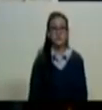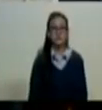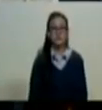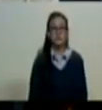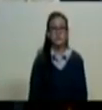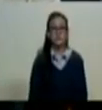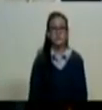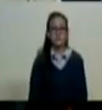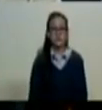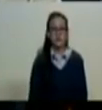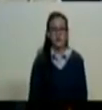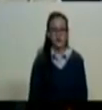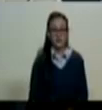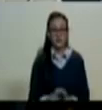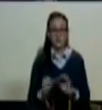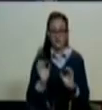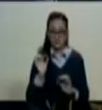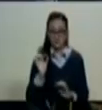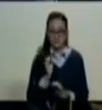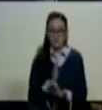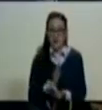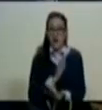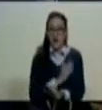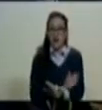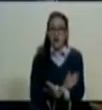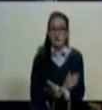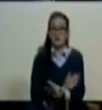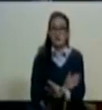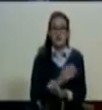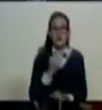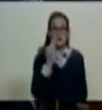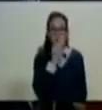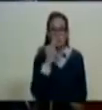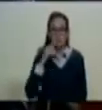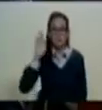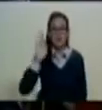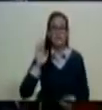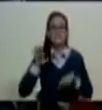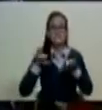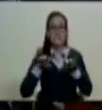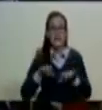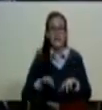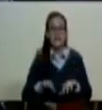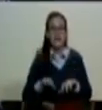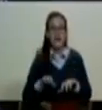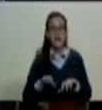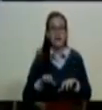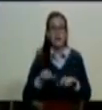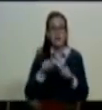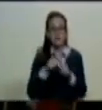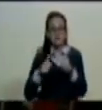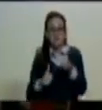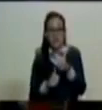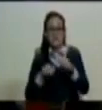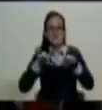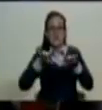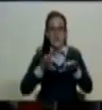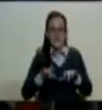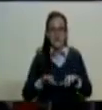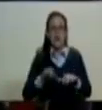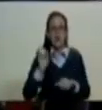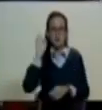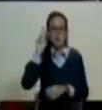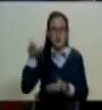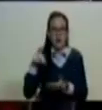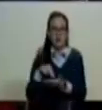Antes vamos a proceder a juramentar a el secretario y subsecretario de la asamblea nacional